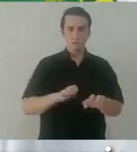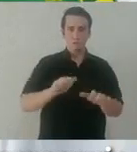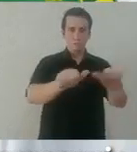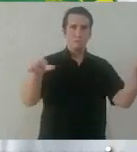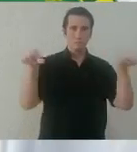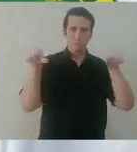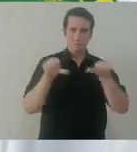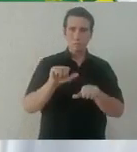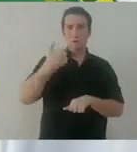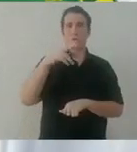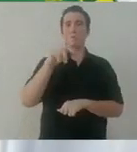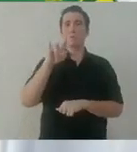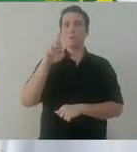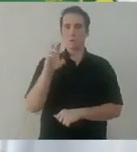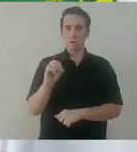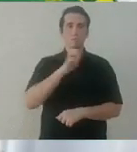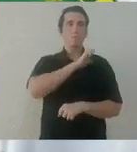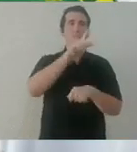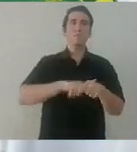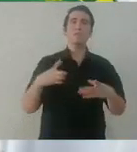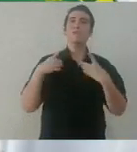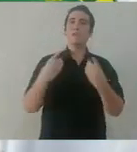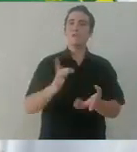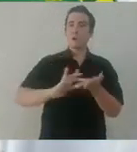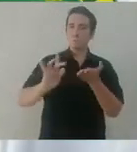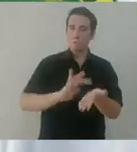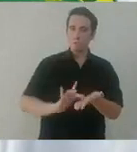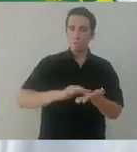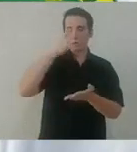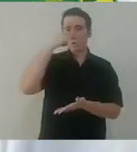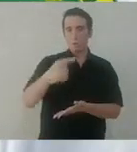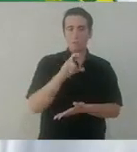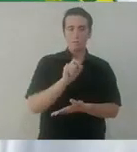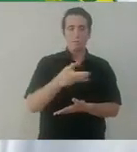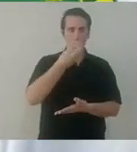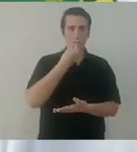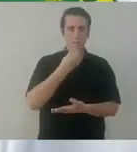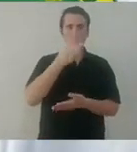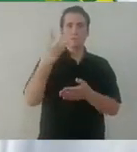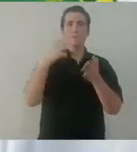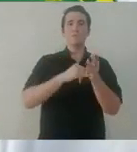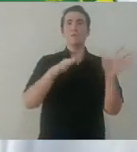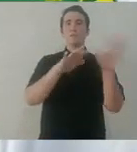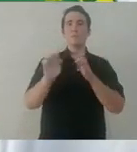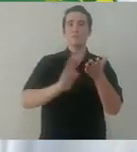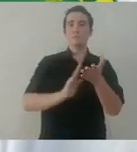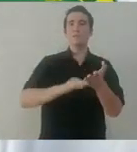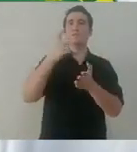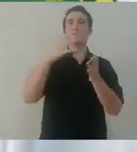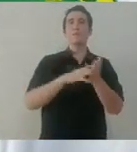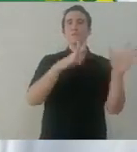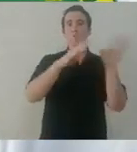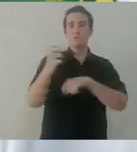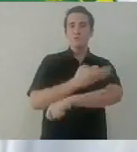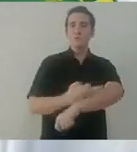sector agropecuario. De manera especial estaremos entregando apoyos en especie para el autoconsumo por 3.500 pesos para 1